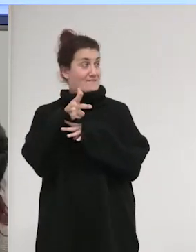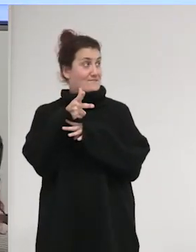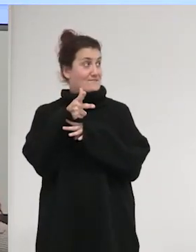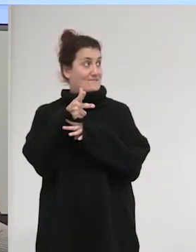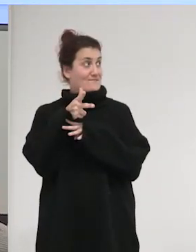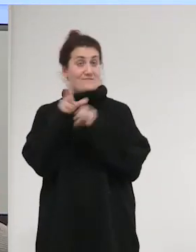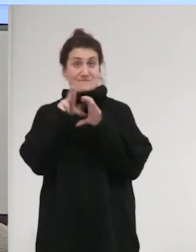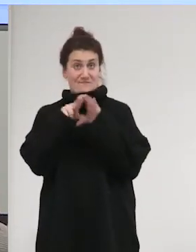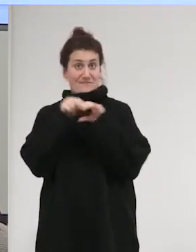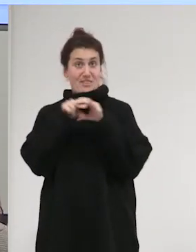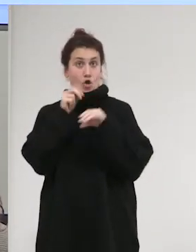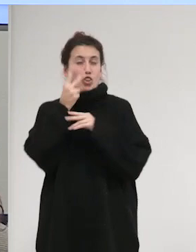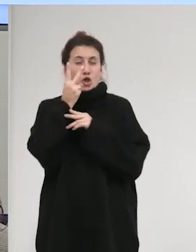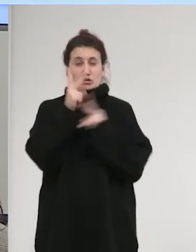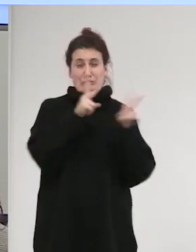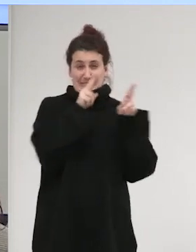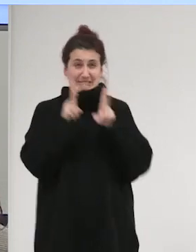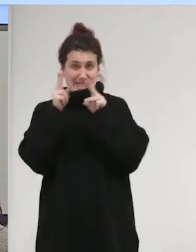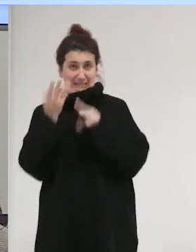os pongo dos trocitos